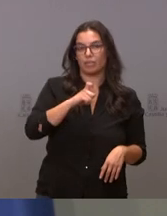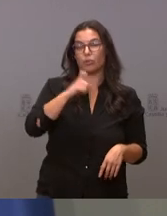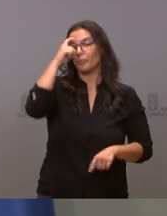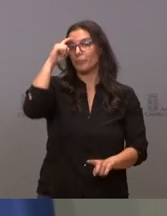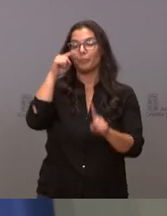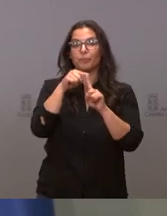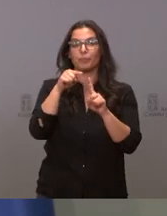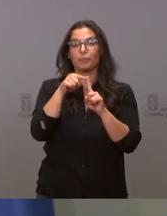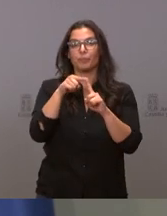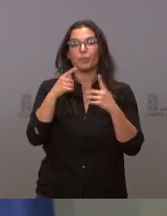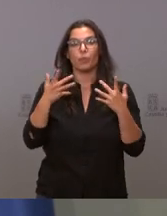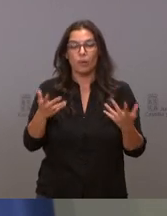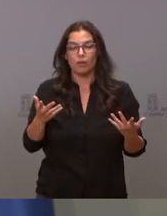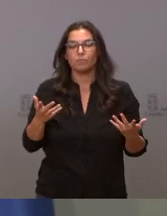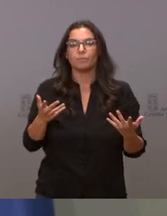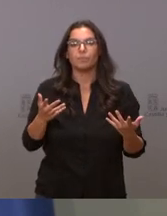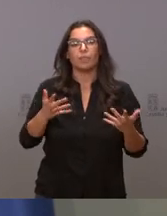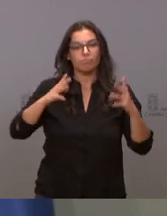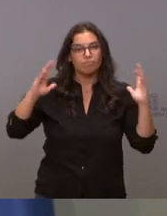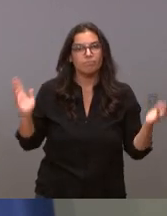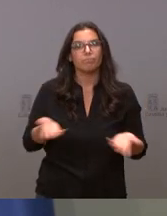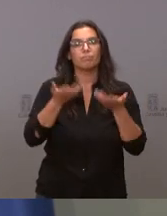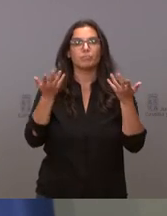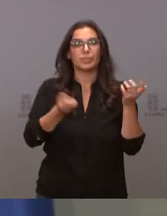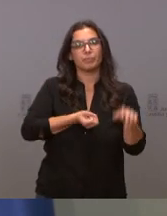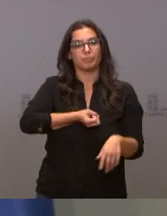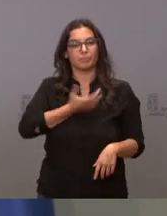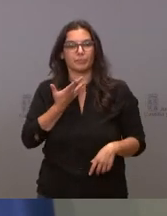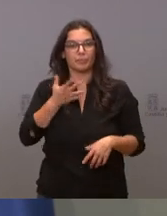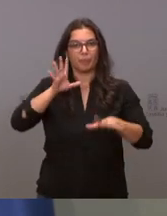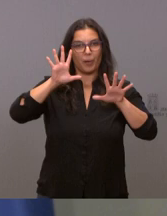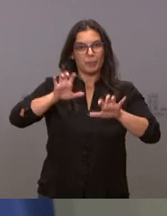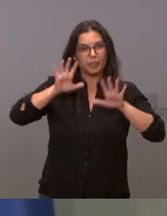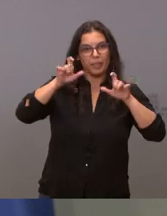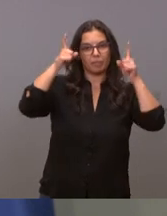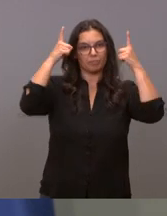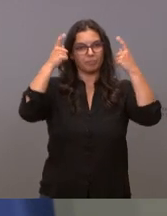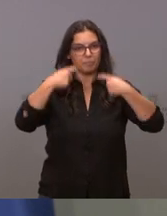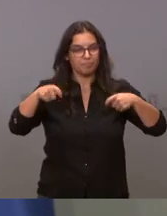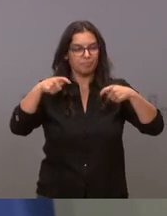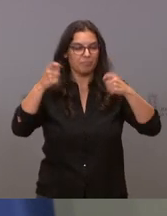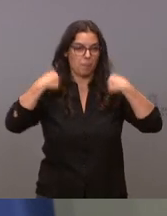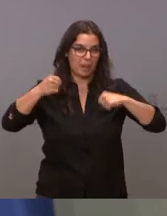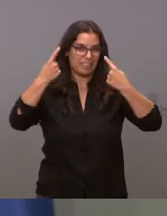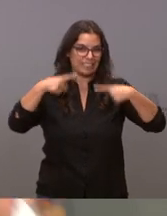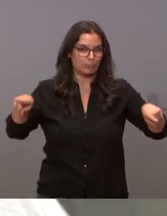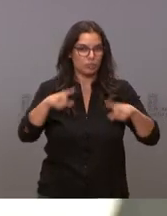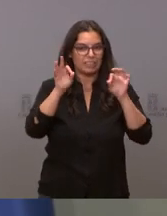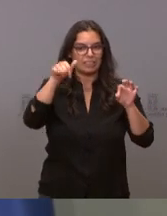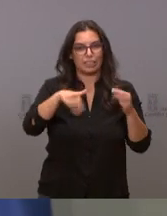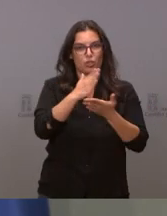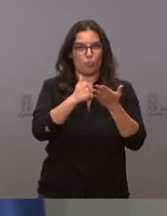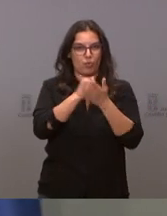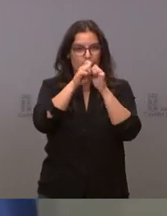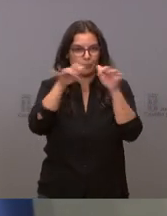objetivo de promover la afición, la enseñanza y la práctica de la música en nuestra comunidad.